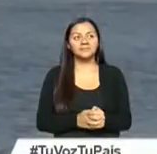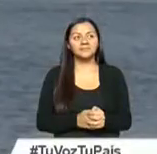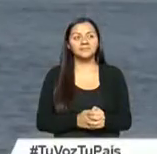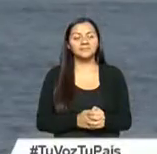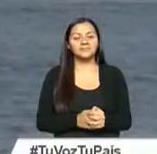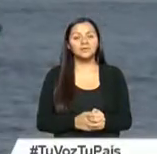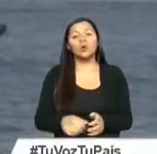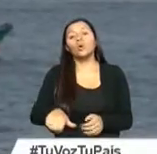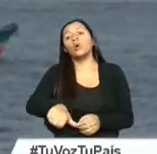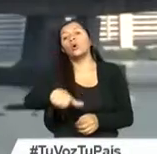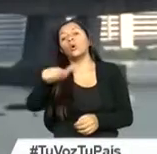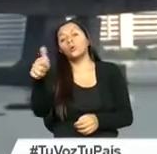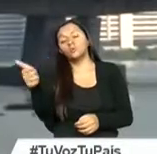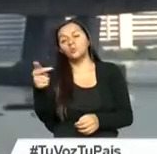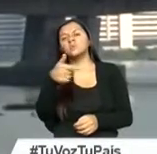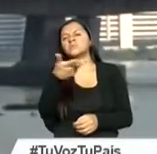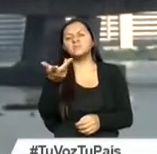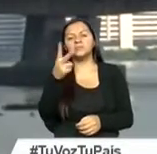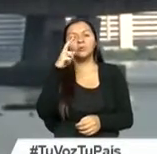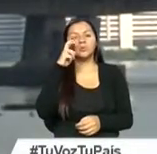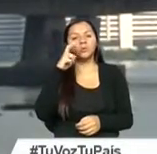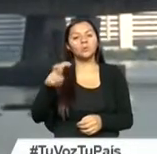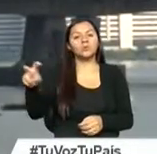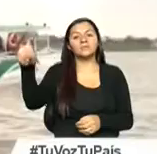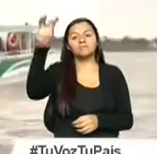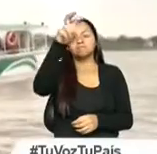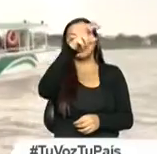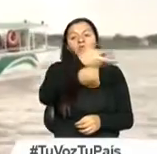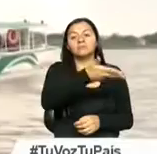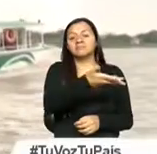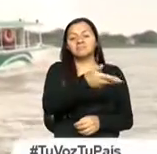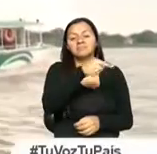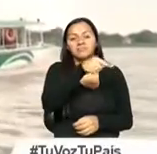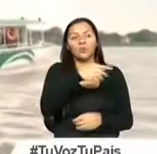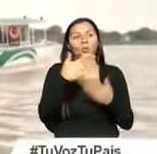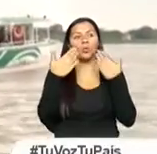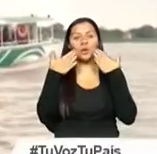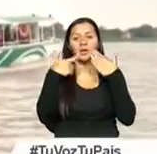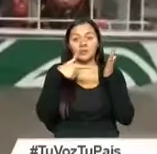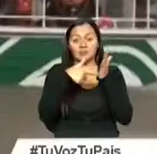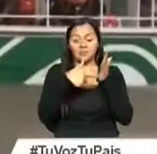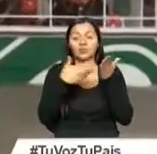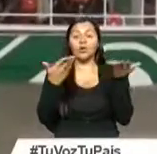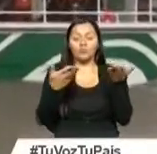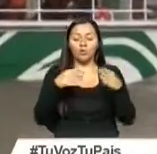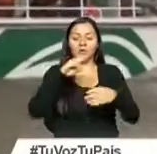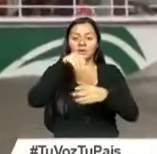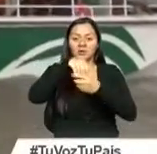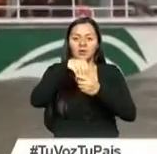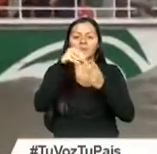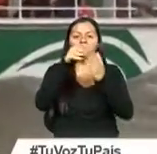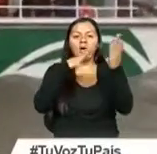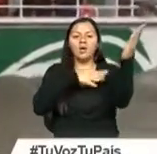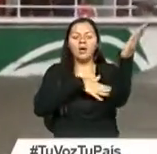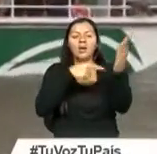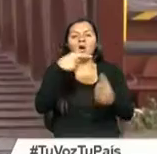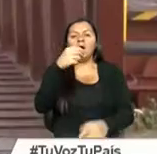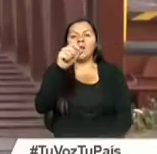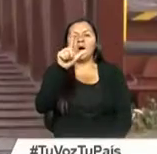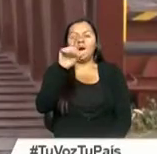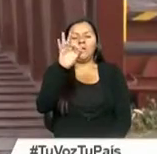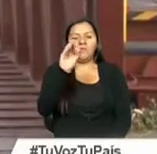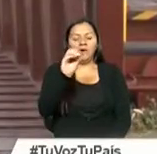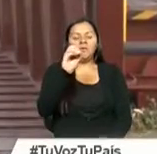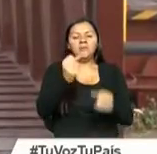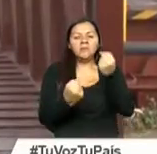Otra posibilidad es el turismo en el Golfo. Este es un producto que se enmarca dentro del proyecto del Golfo que impulsa el Gobierno